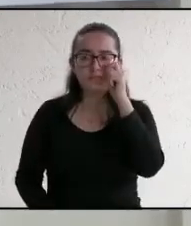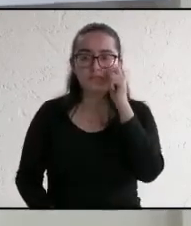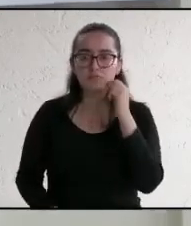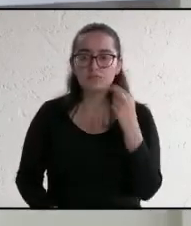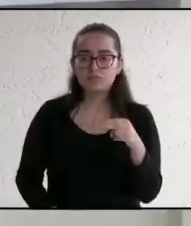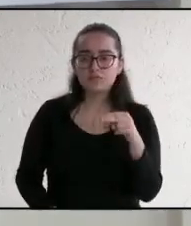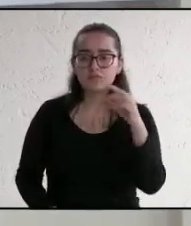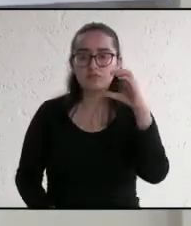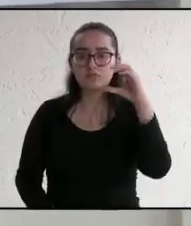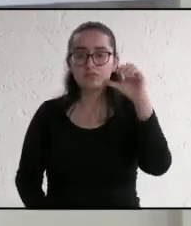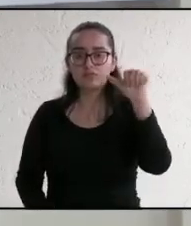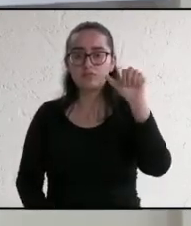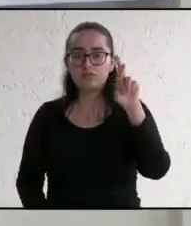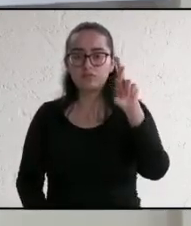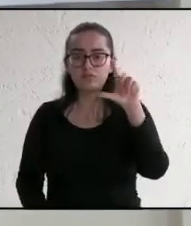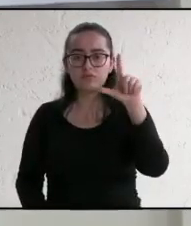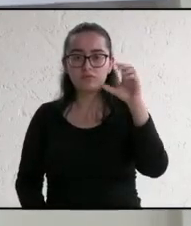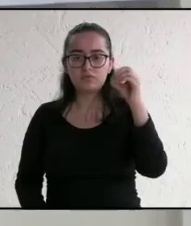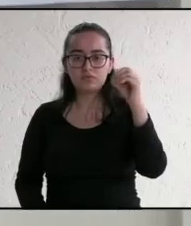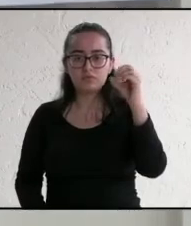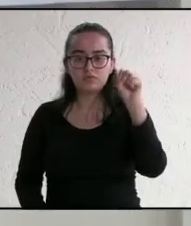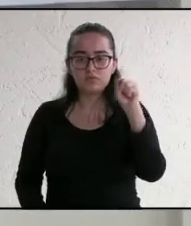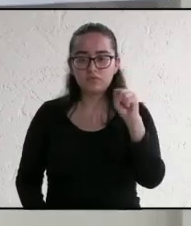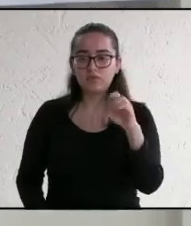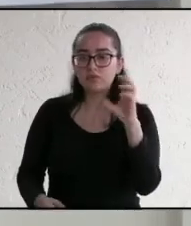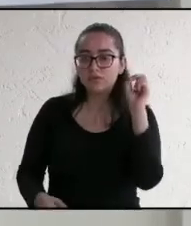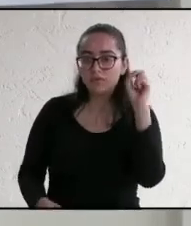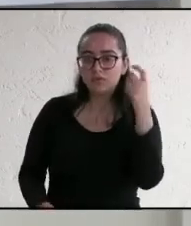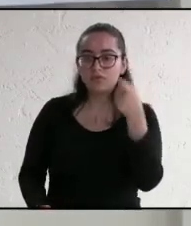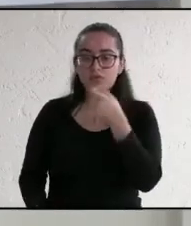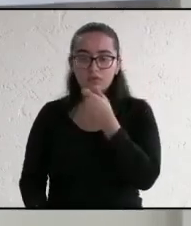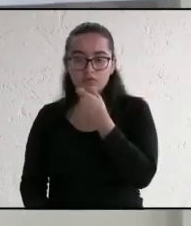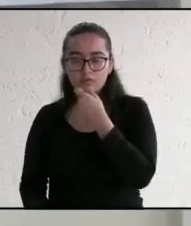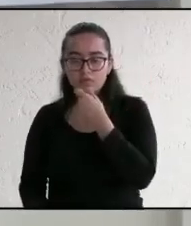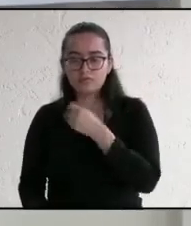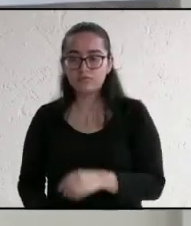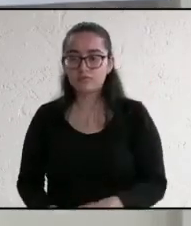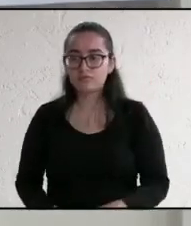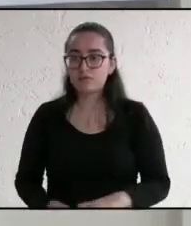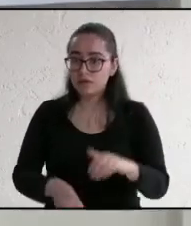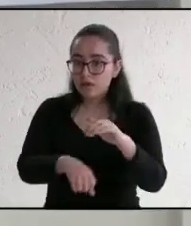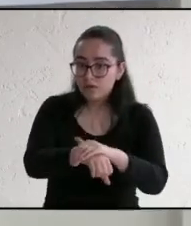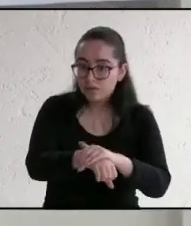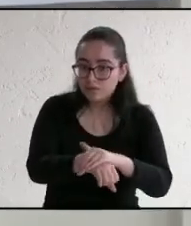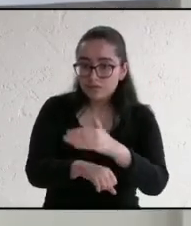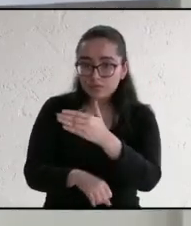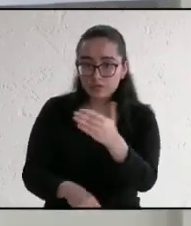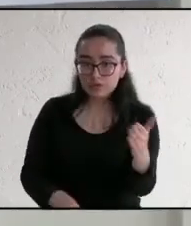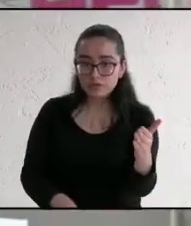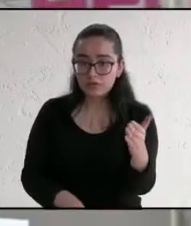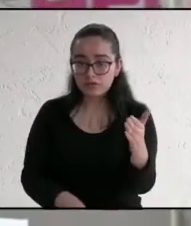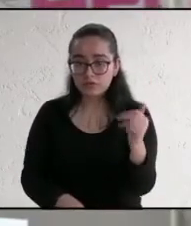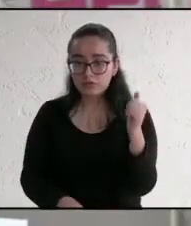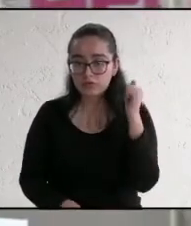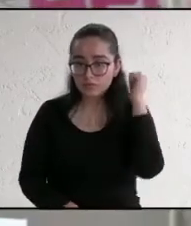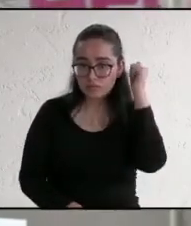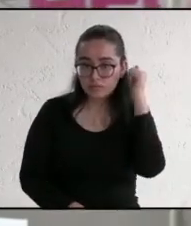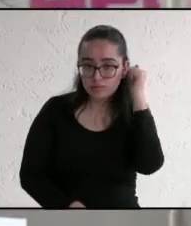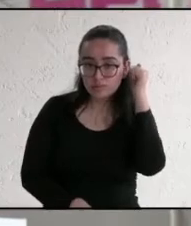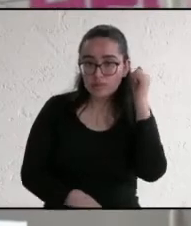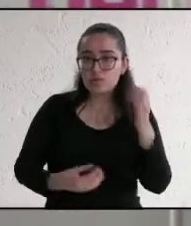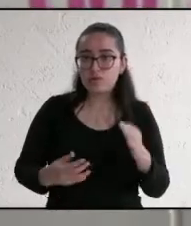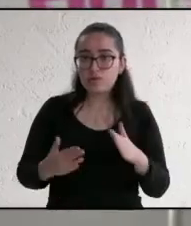Retureta. Tiene 30 segundos de participación. Adelante. Amigo octopeño, te ofrezco que esta administración municipal